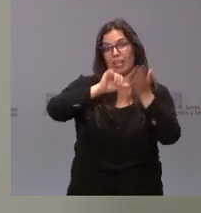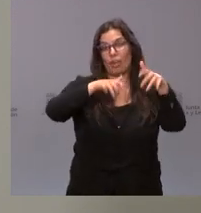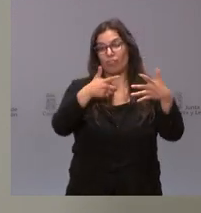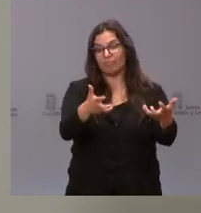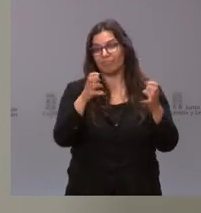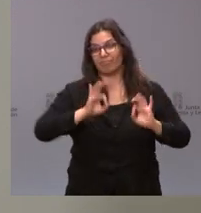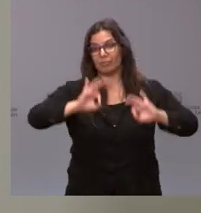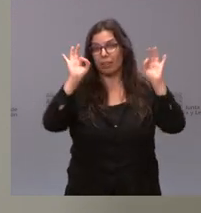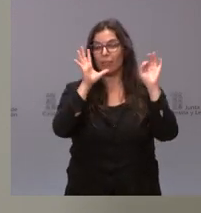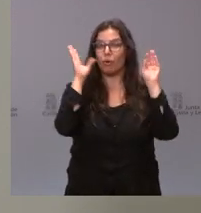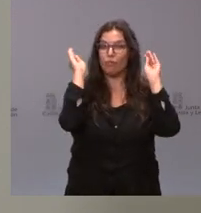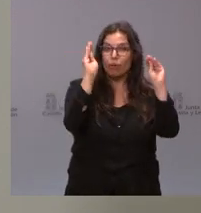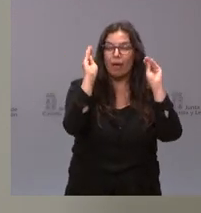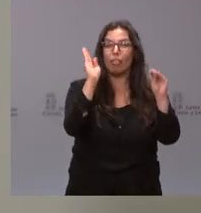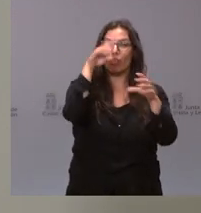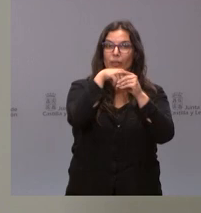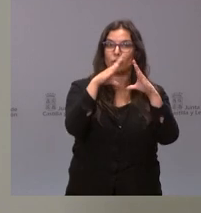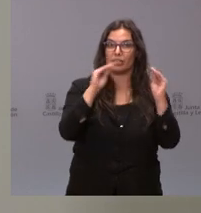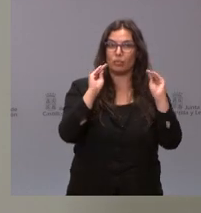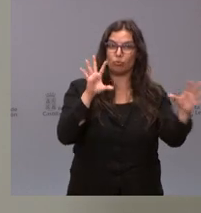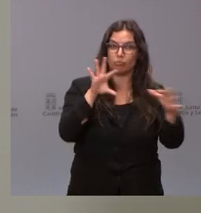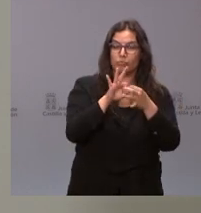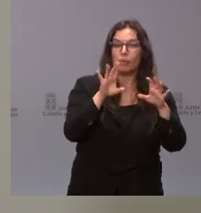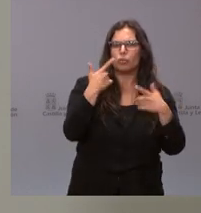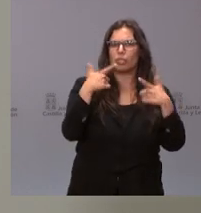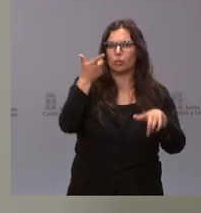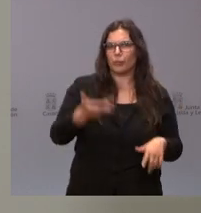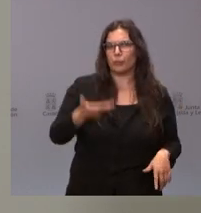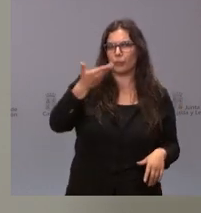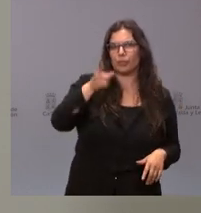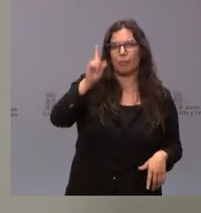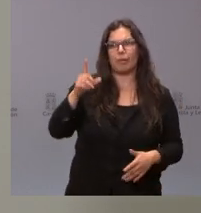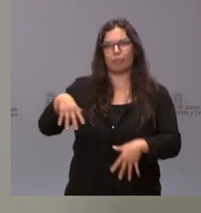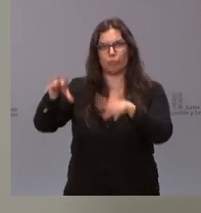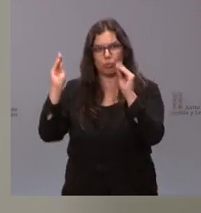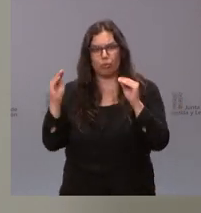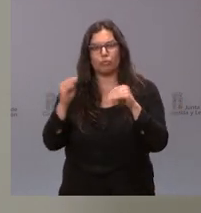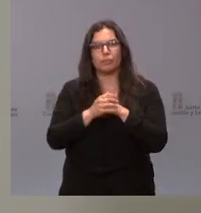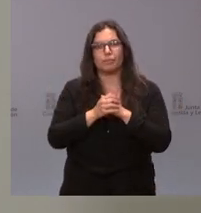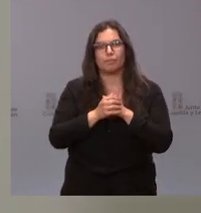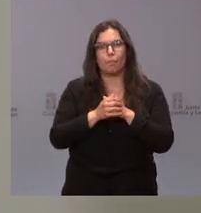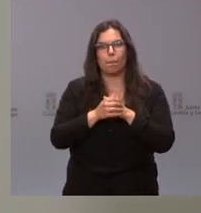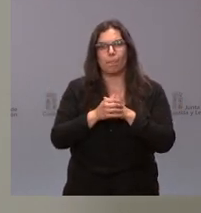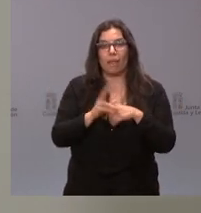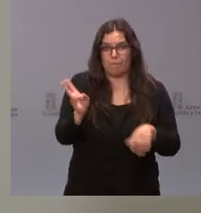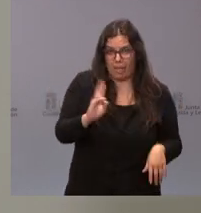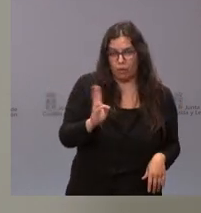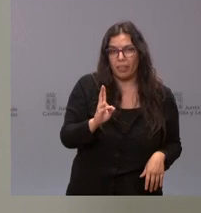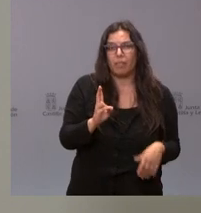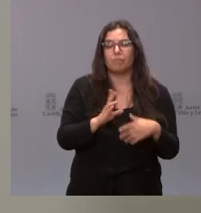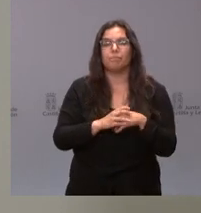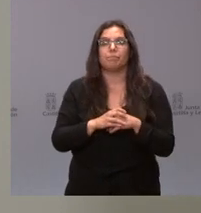específica de la formación aeronáutica, pero es un sector que tiene una relevancia importante en Burgos, en Valladolid,